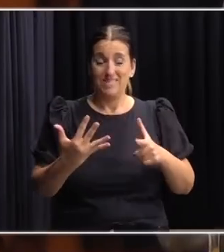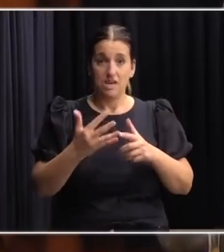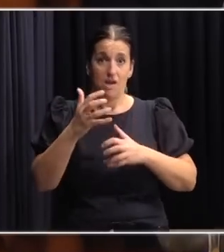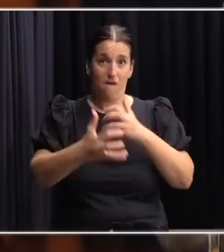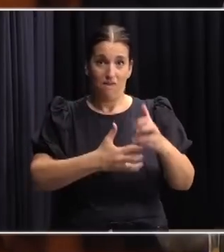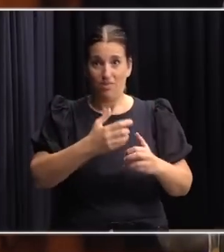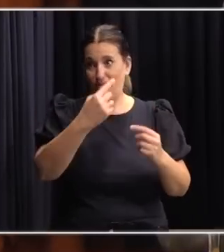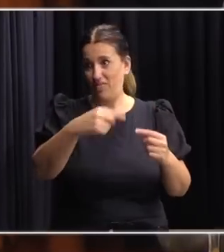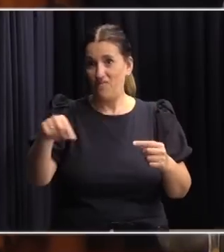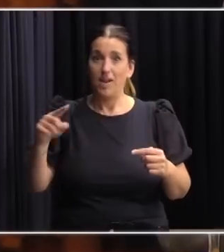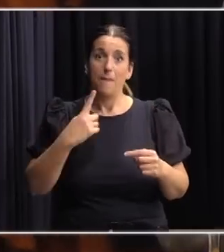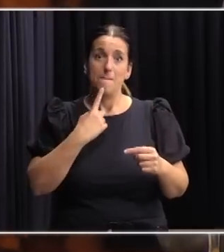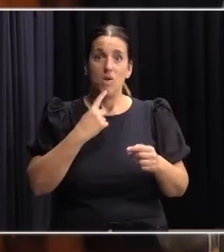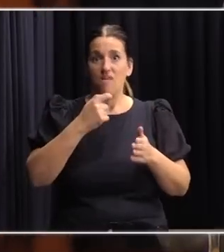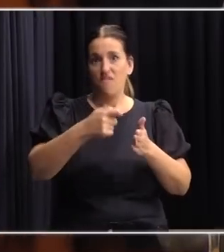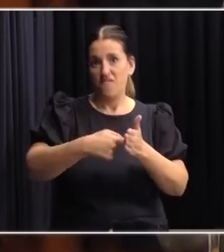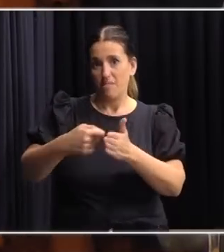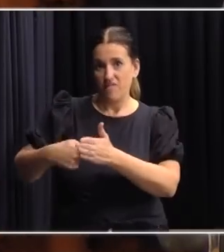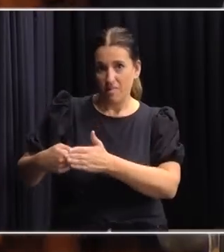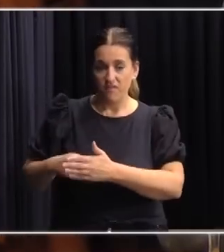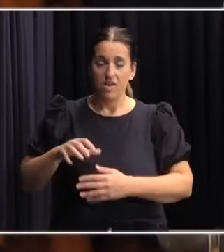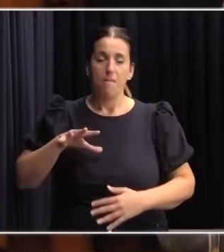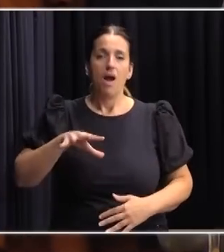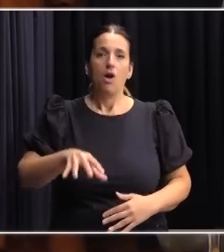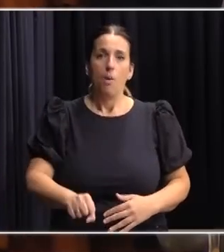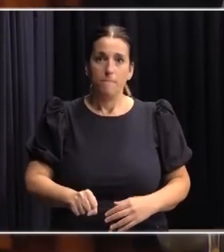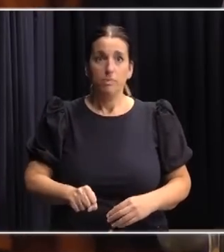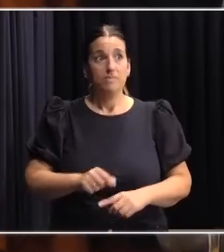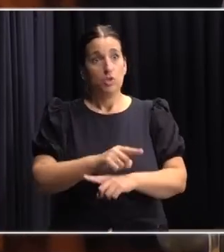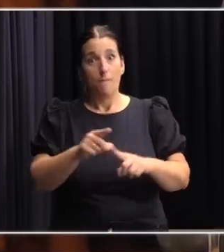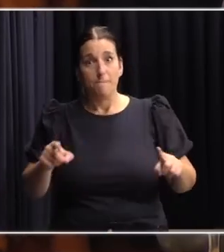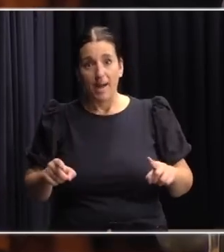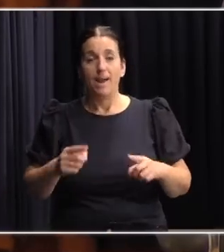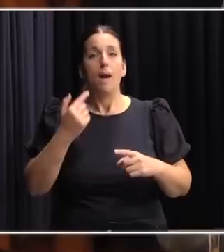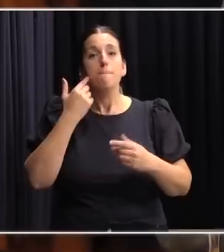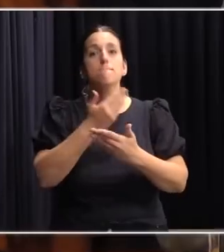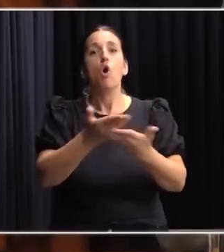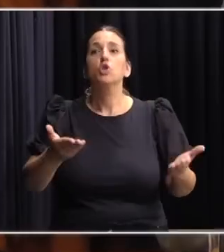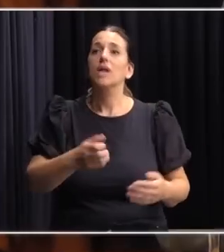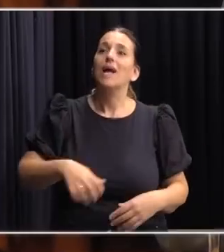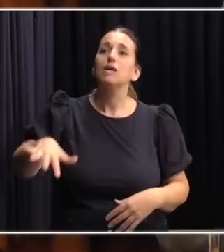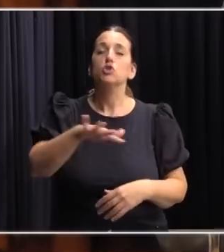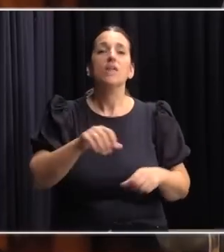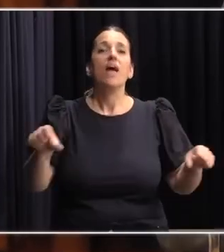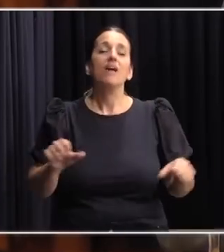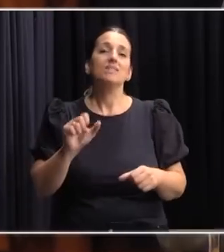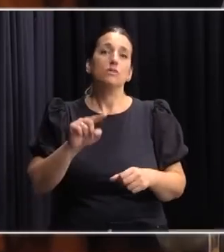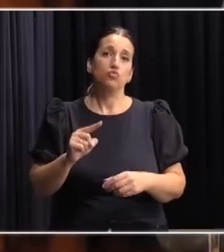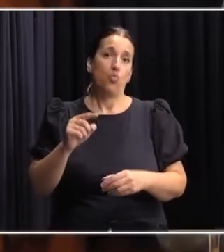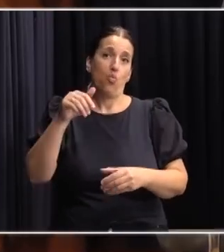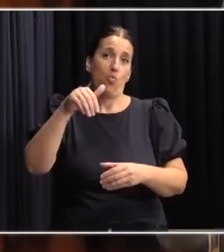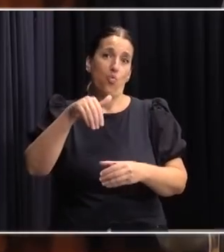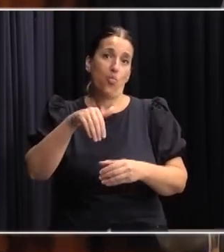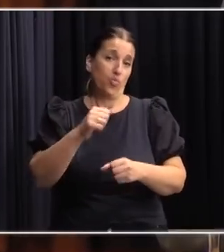para convencer a la opinión pública de ejercer la tarea de gobierno.